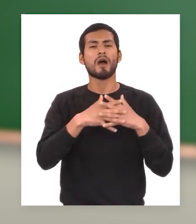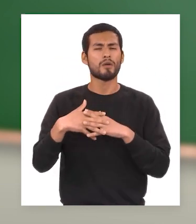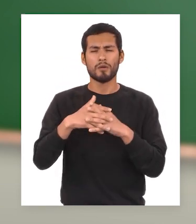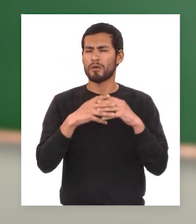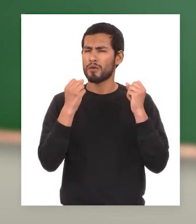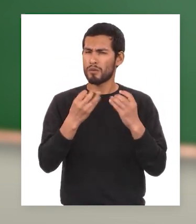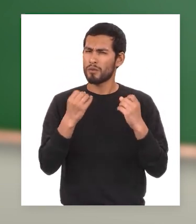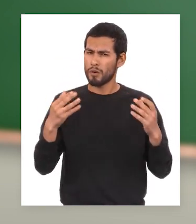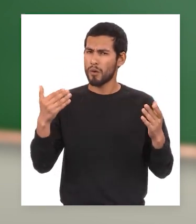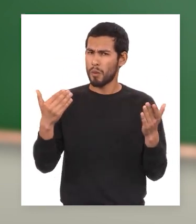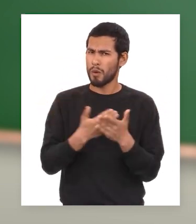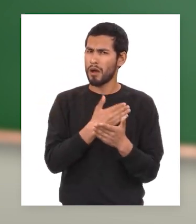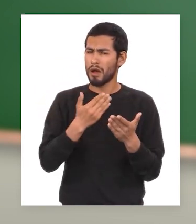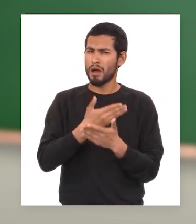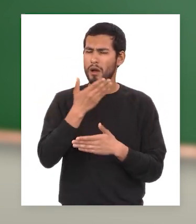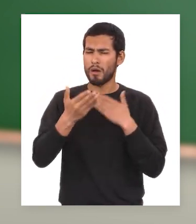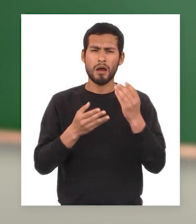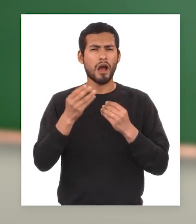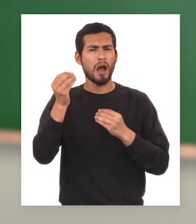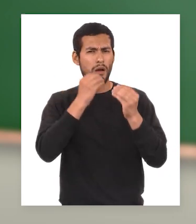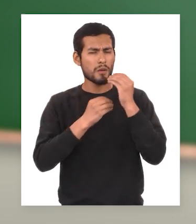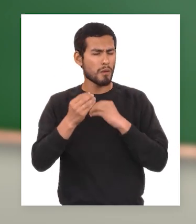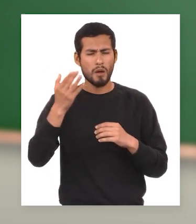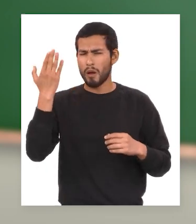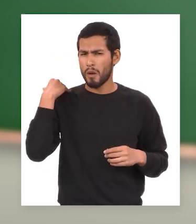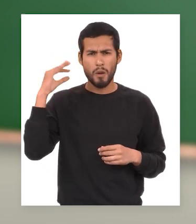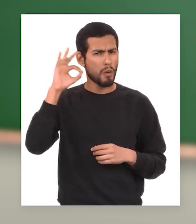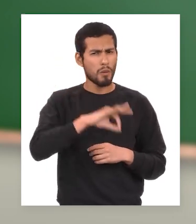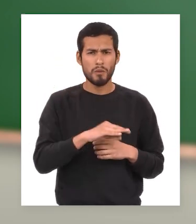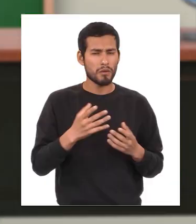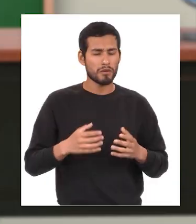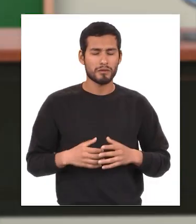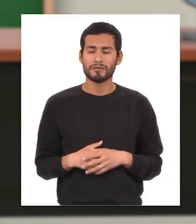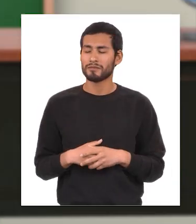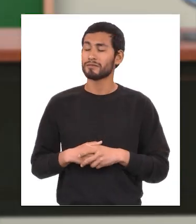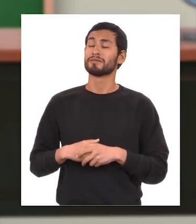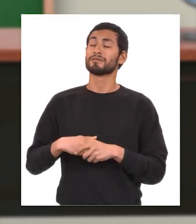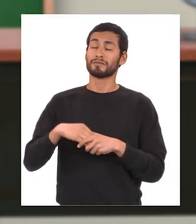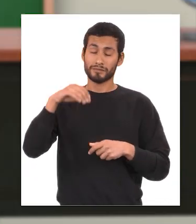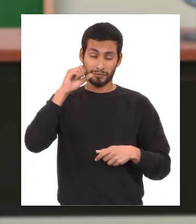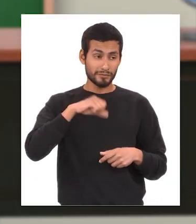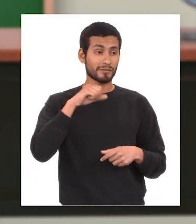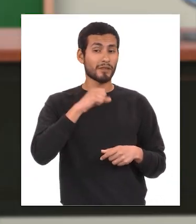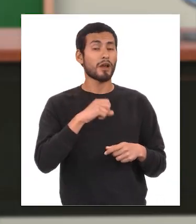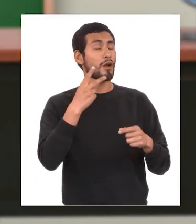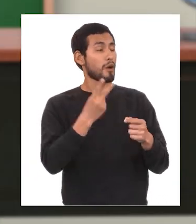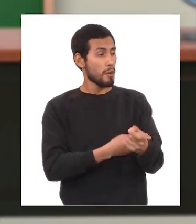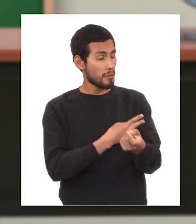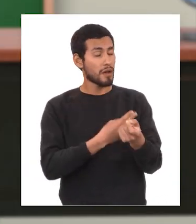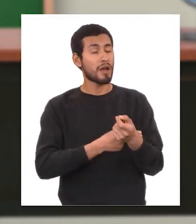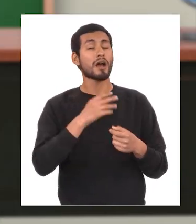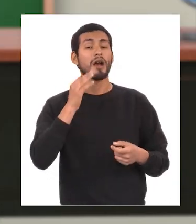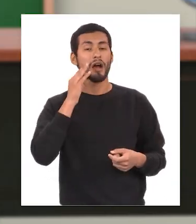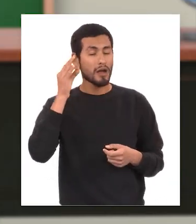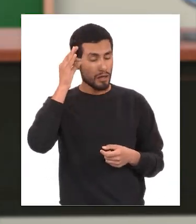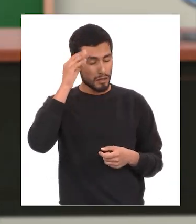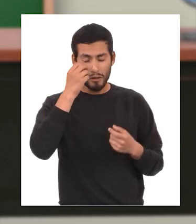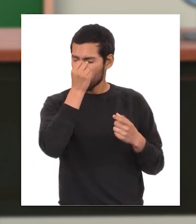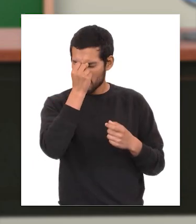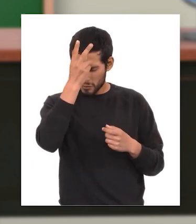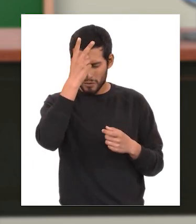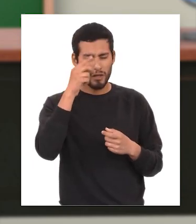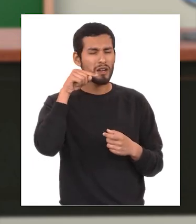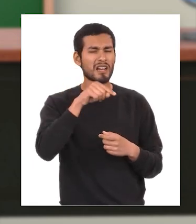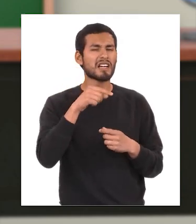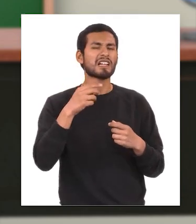muchas especies nuevas y alimentos que nunca se habían visto antes es cierto como las ovejas cabras cerdos